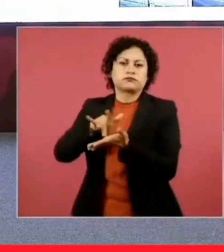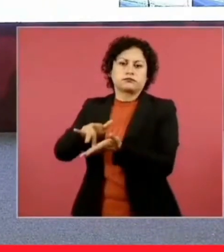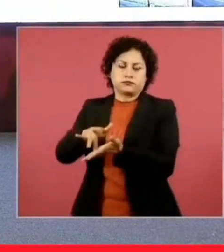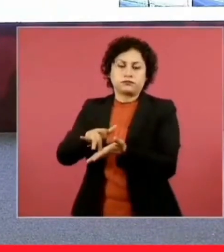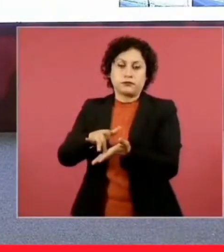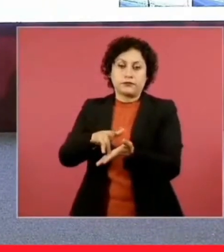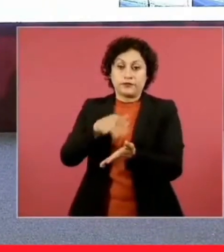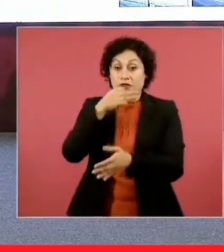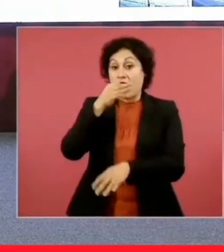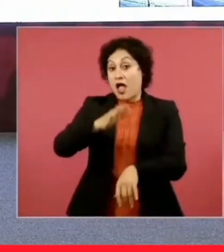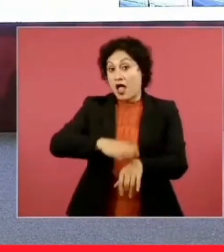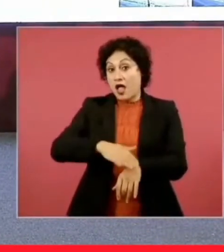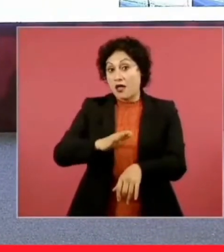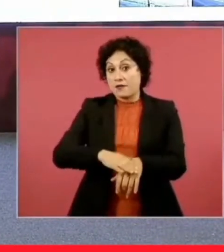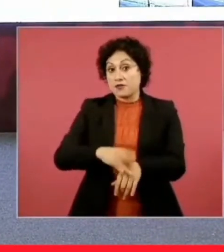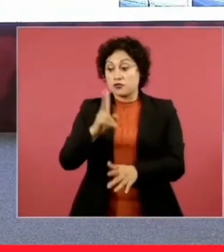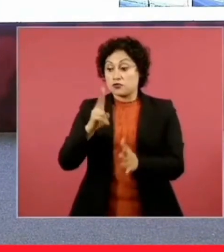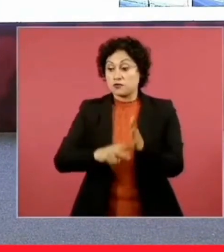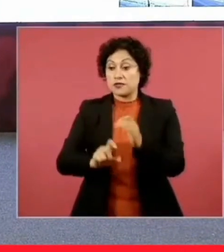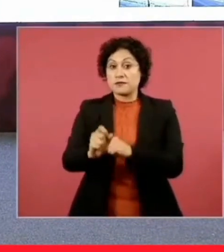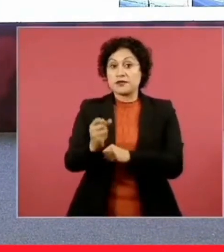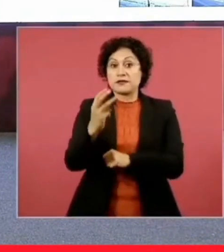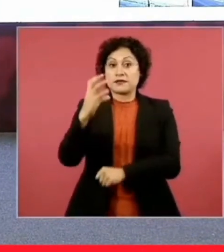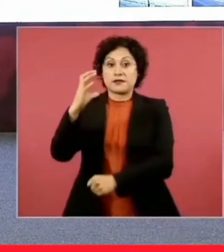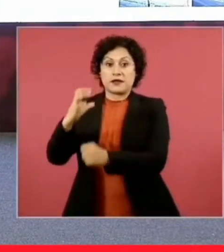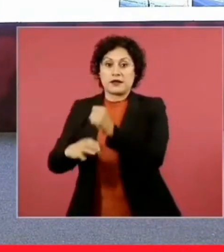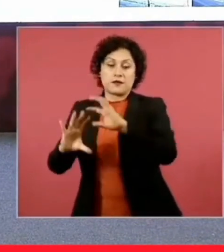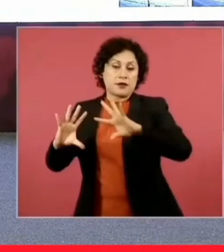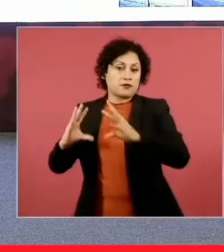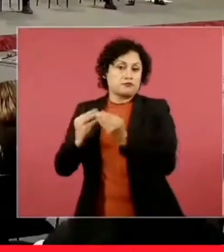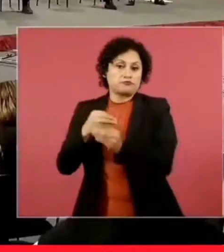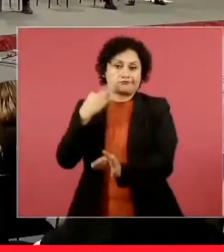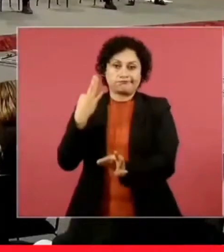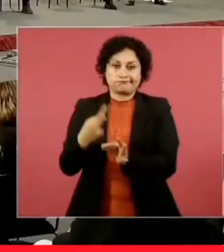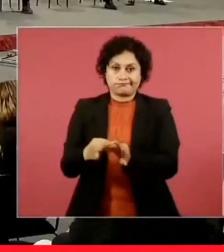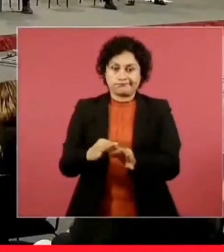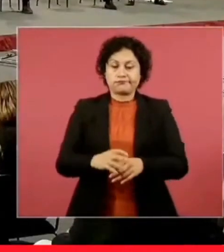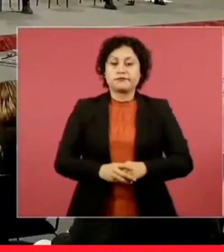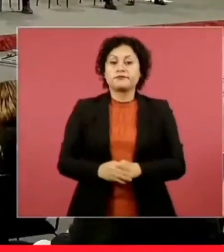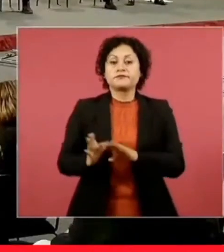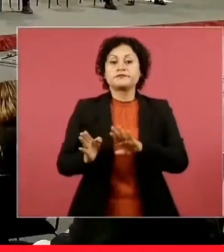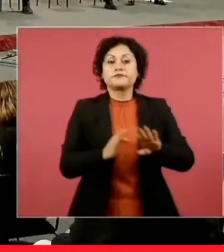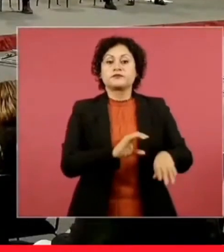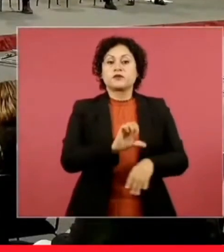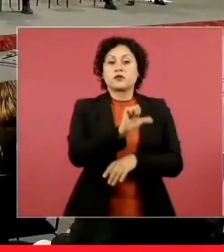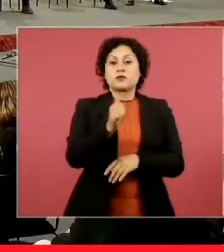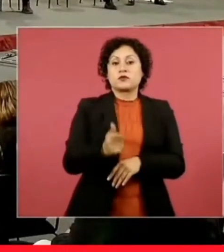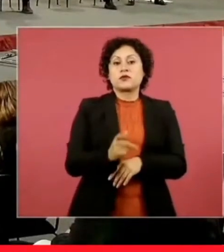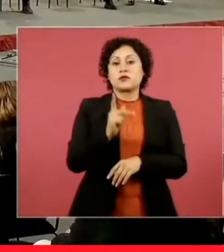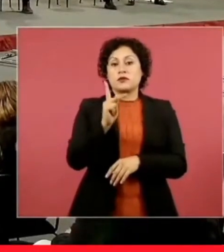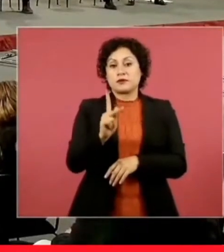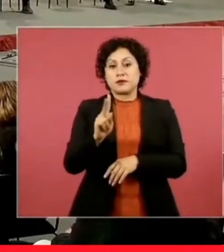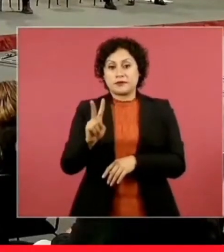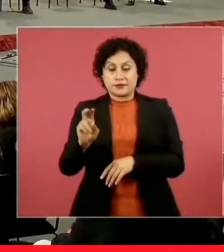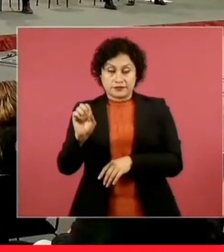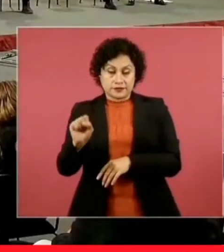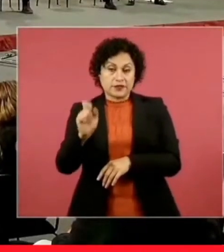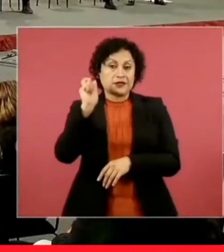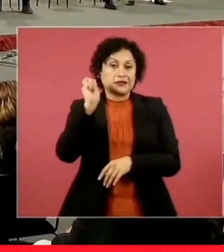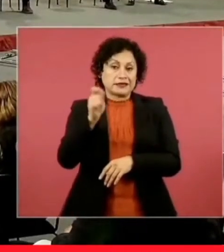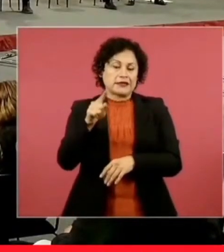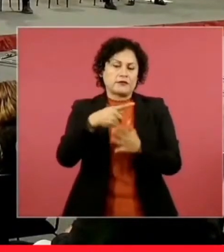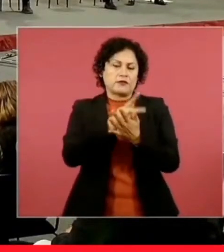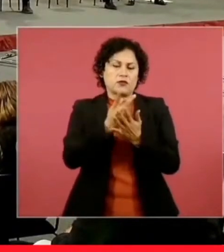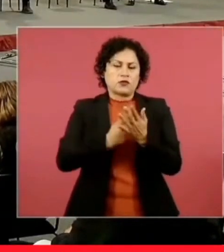concluye el programa. En el caso de vivienda social, que tiene alcances mayores, que la